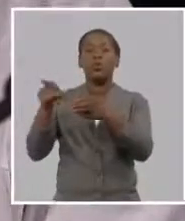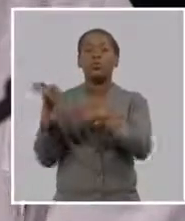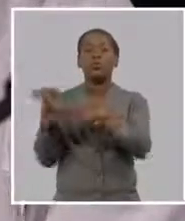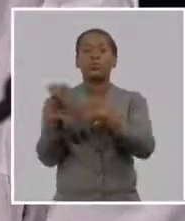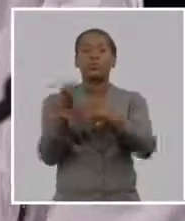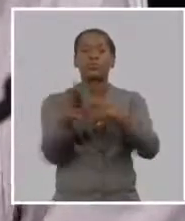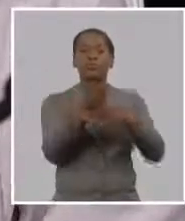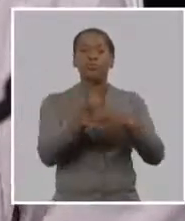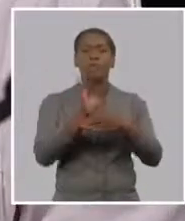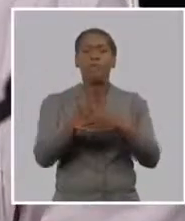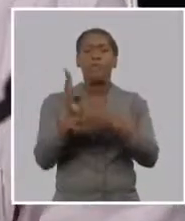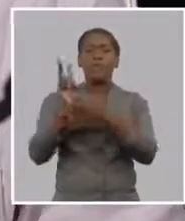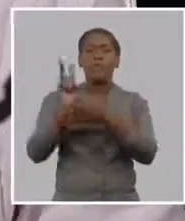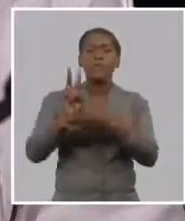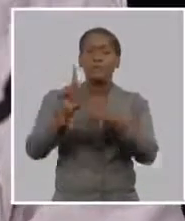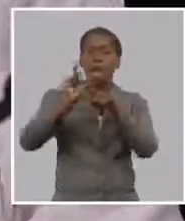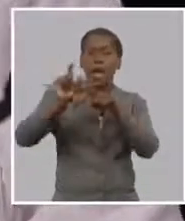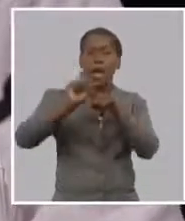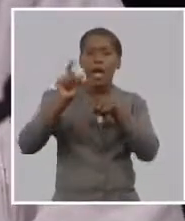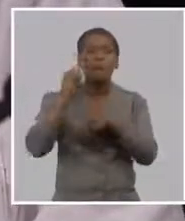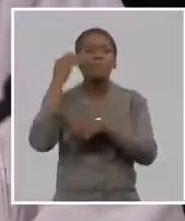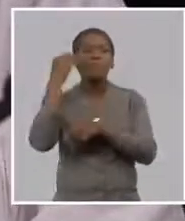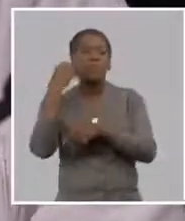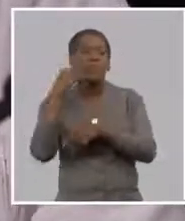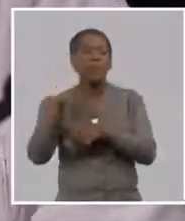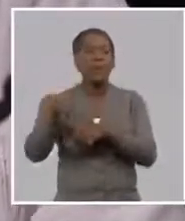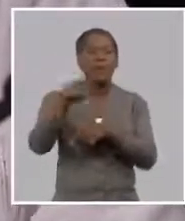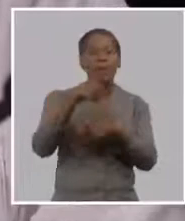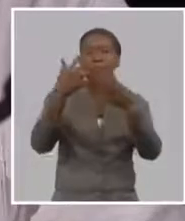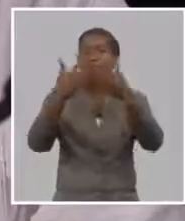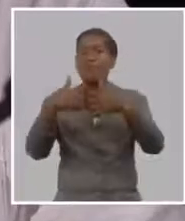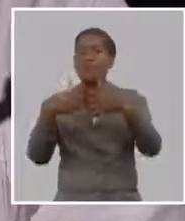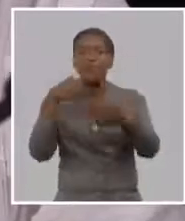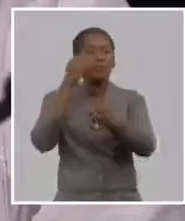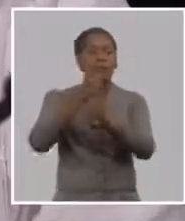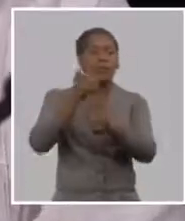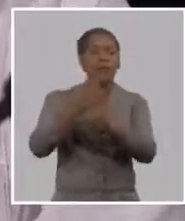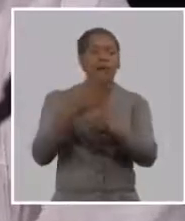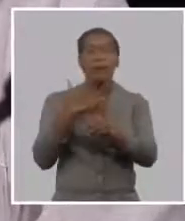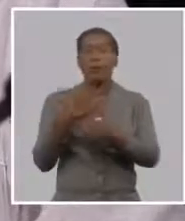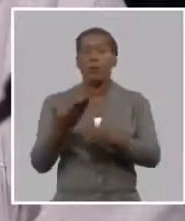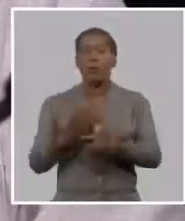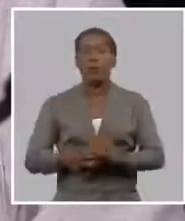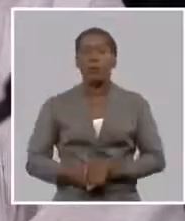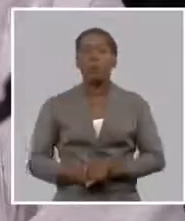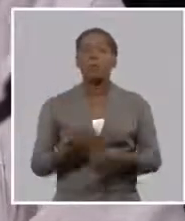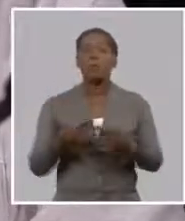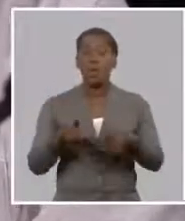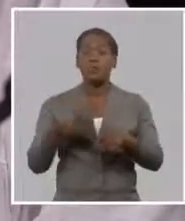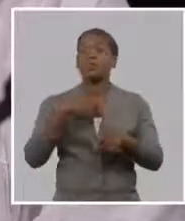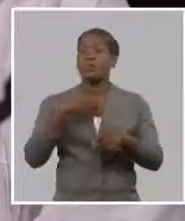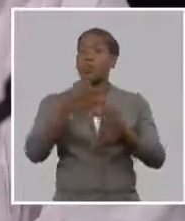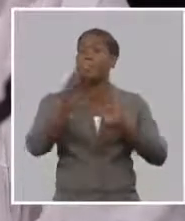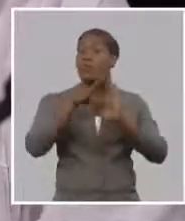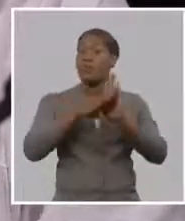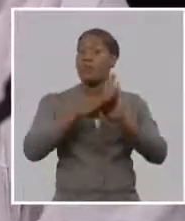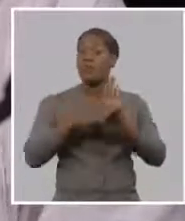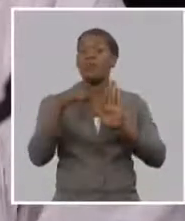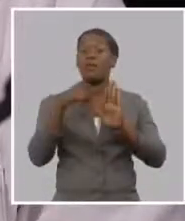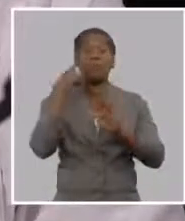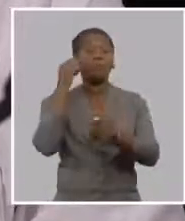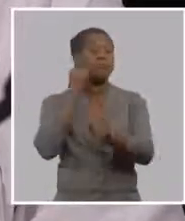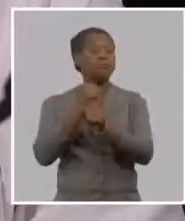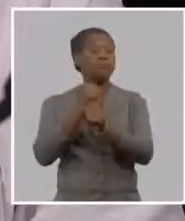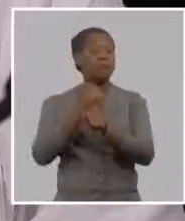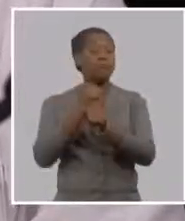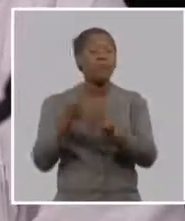jurídicas que es un apoyo a esa red de intermediación a la cual se trabaja muy fuertemente dentro de las medidas aprobadas para fortalecer esa